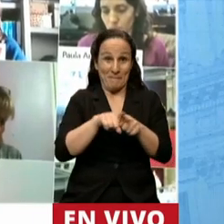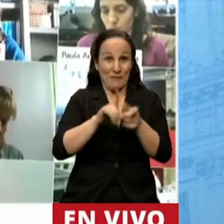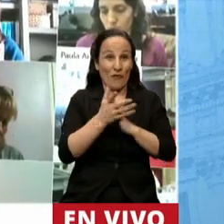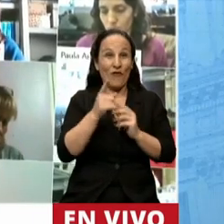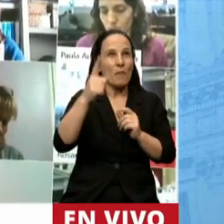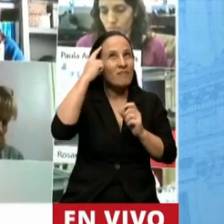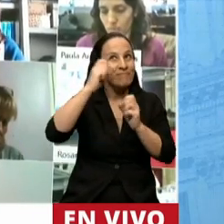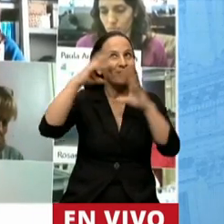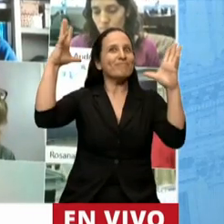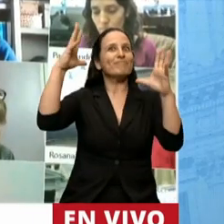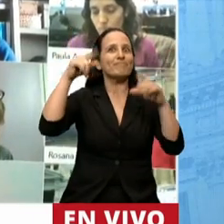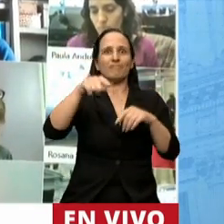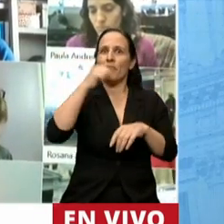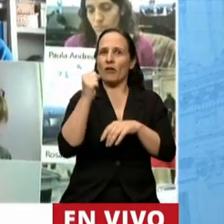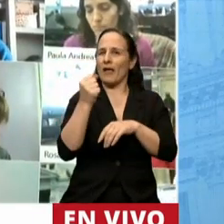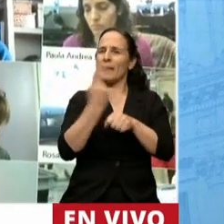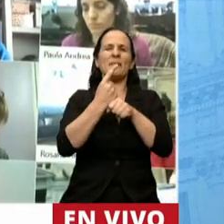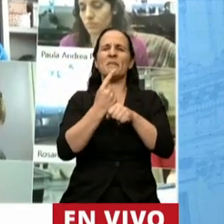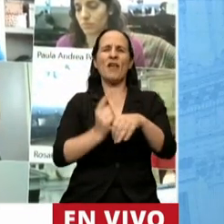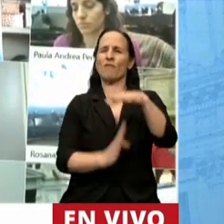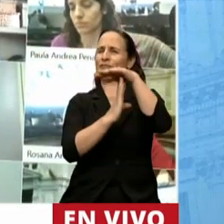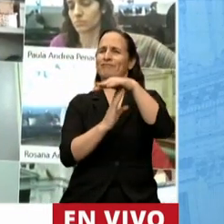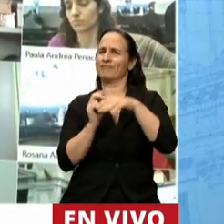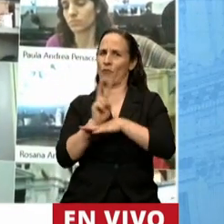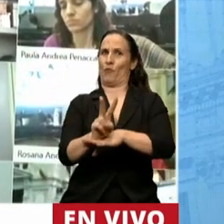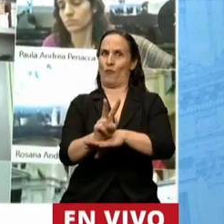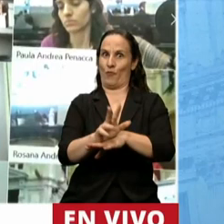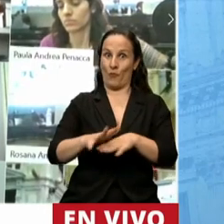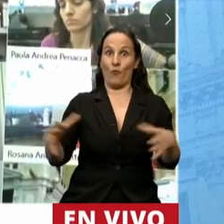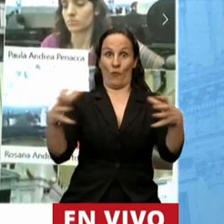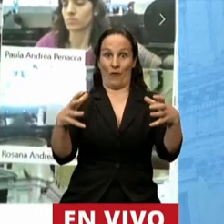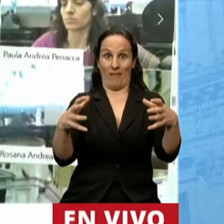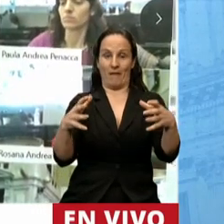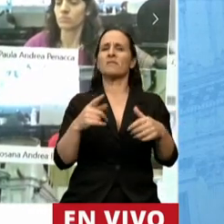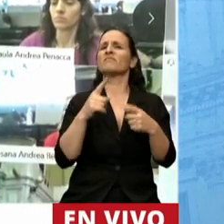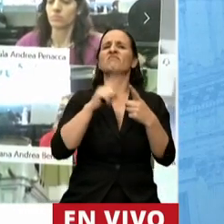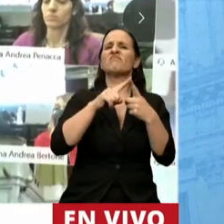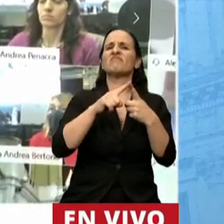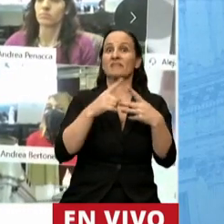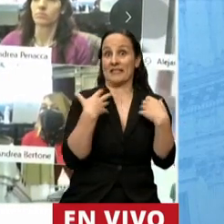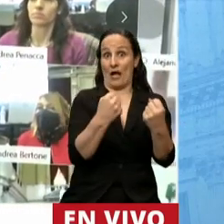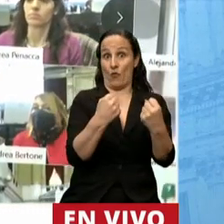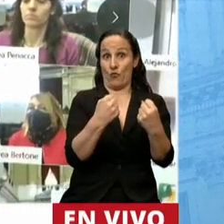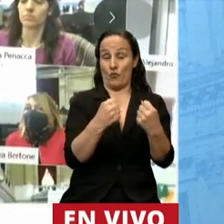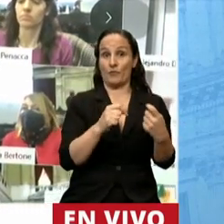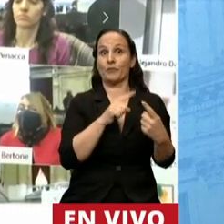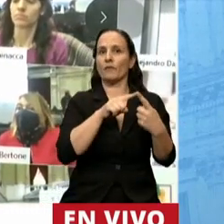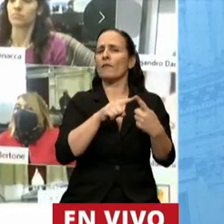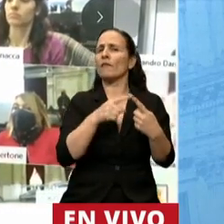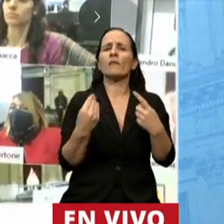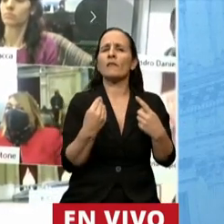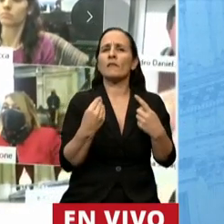humanista del cuidado. Esos cuatro ejes son el cuidado de la salud y el